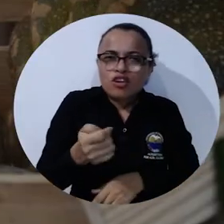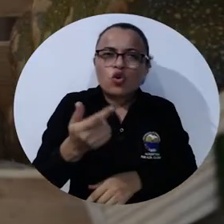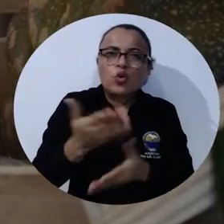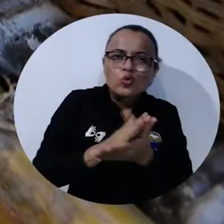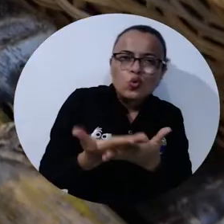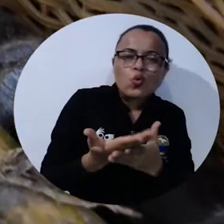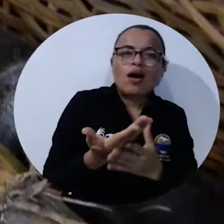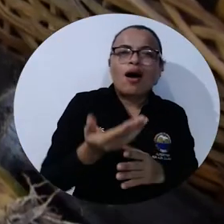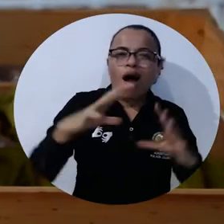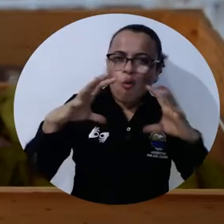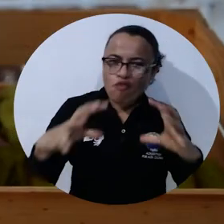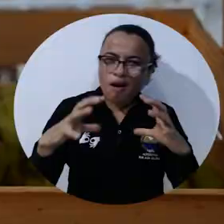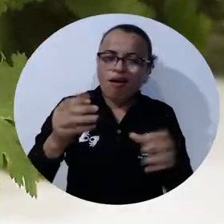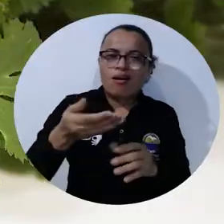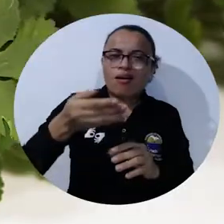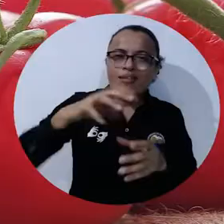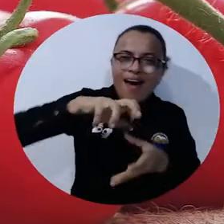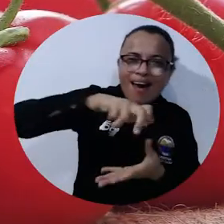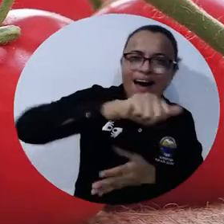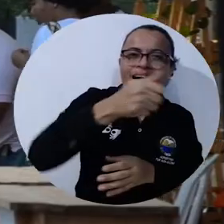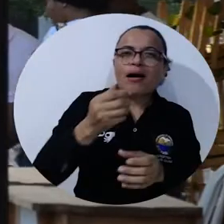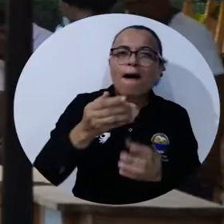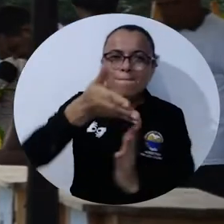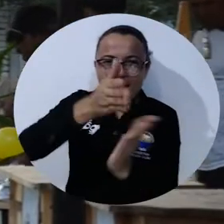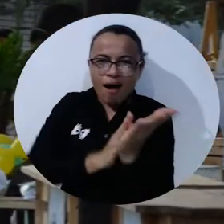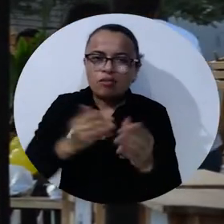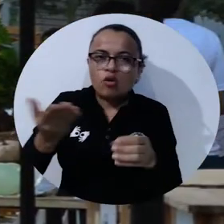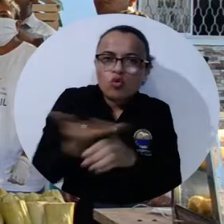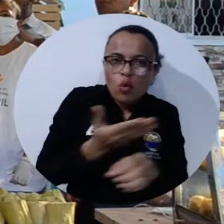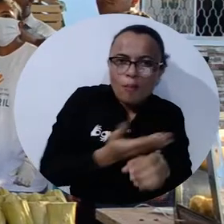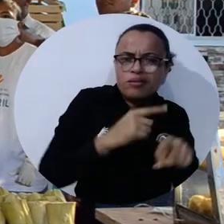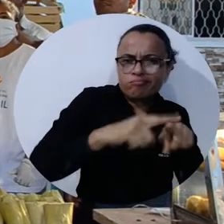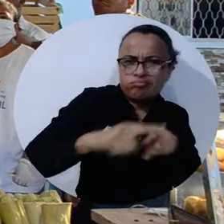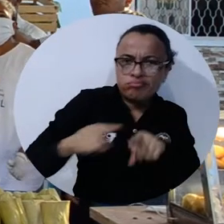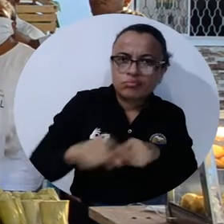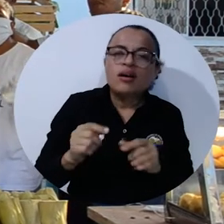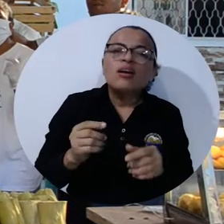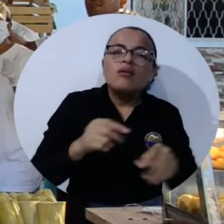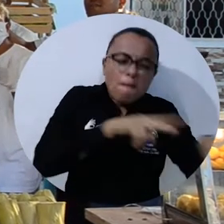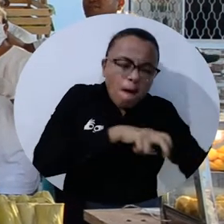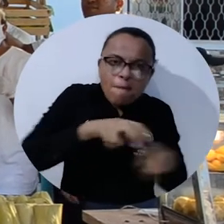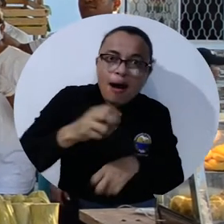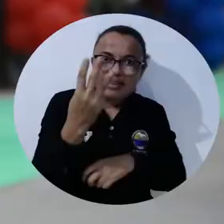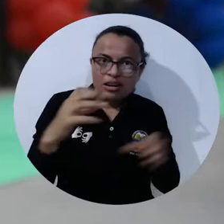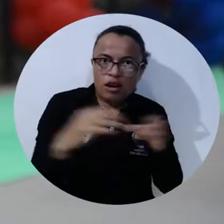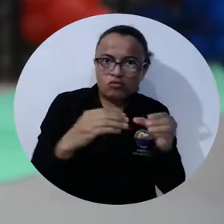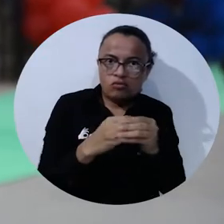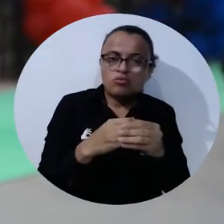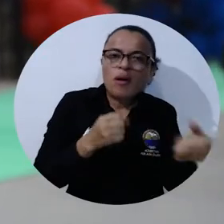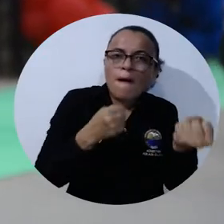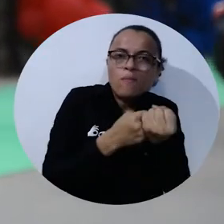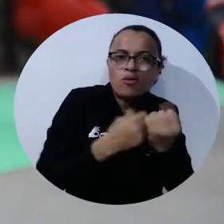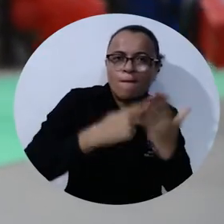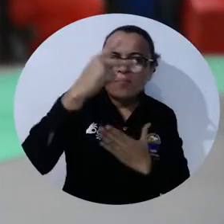yuca, aullama, naranja, plátano, cilantro, tomate, entre otros cultivados por tres asociaciones agropecuarias beneficiarias